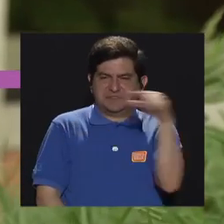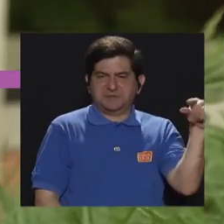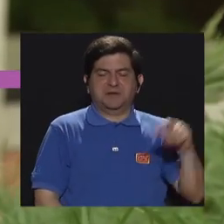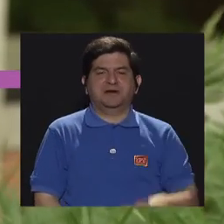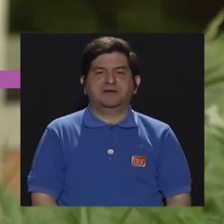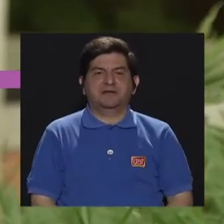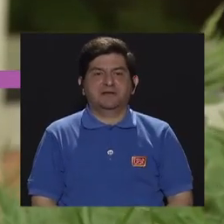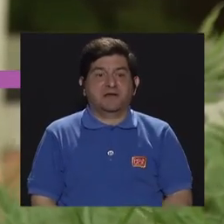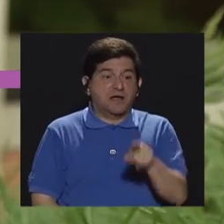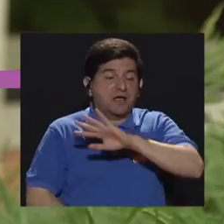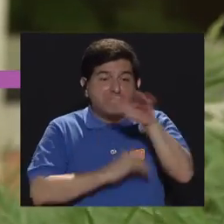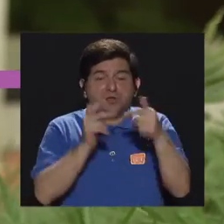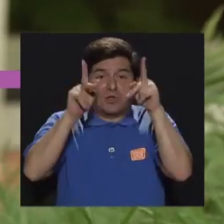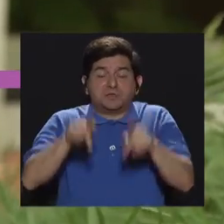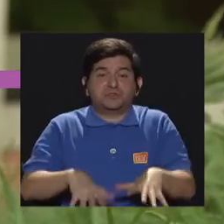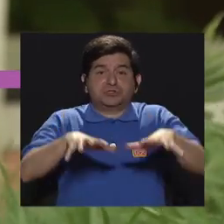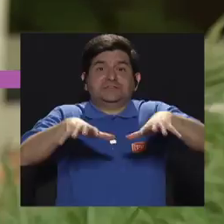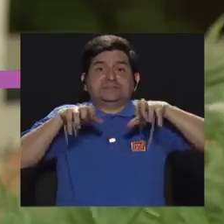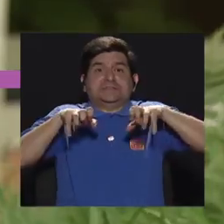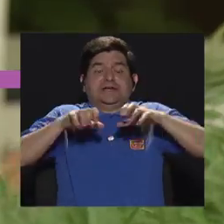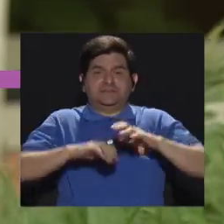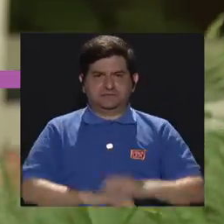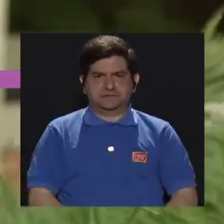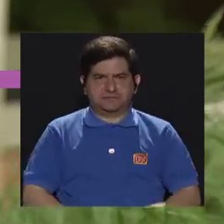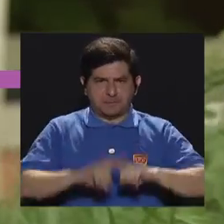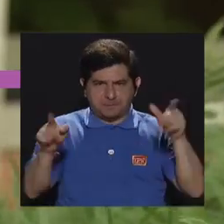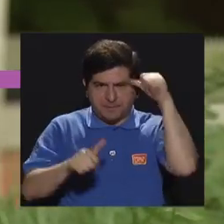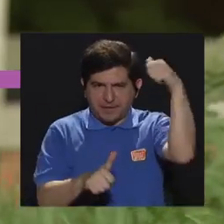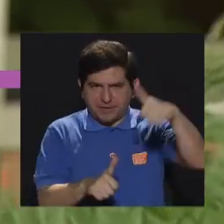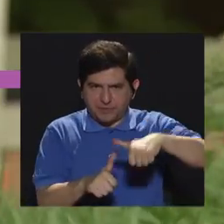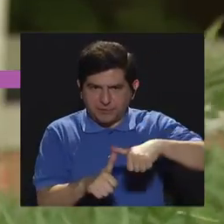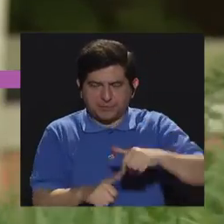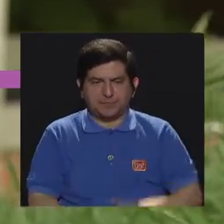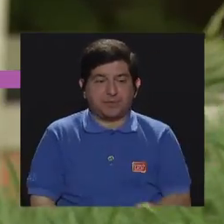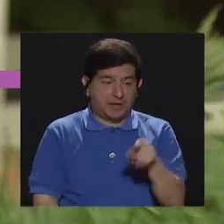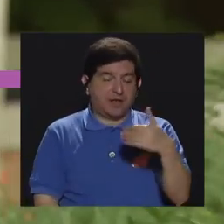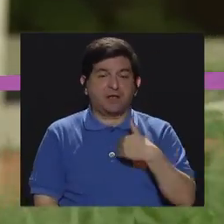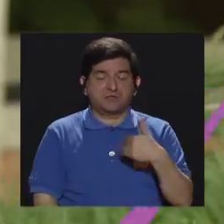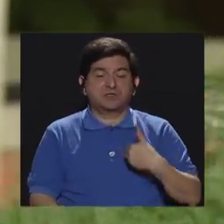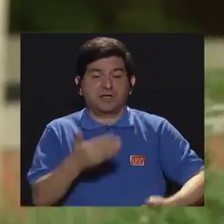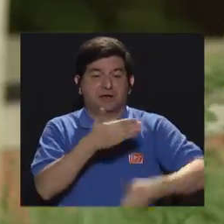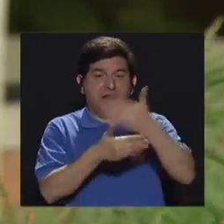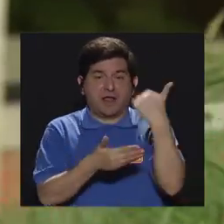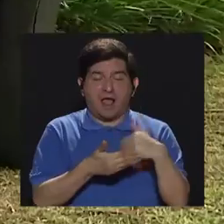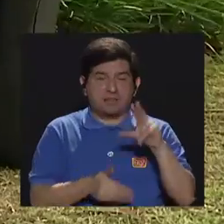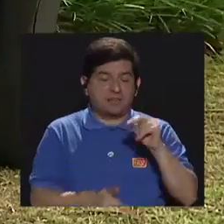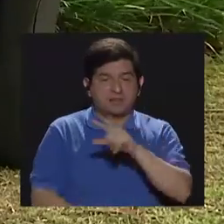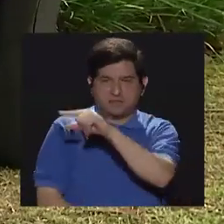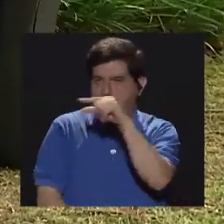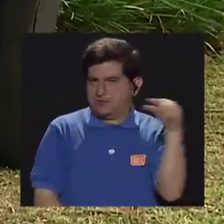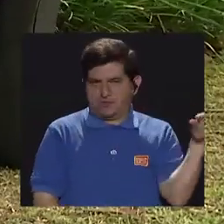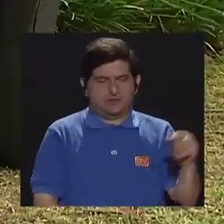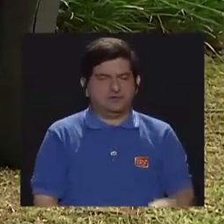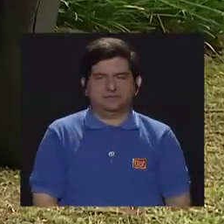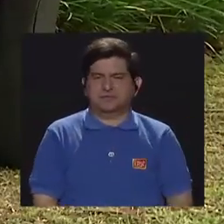esa semana de exámenes es cuando todo el mundo está estresado, ¿verdad? Pero hay que tomar en cuenta que eso tiene que ser antes, no en esa semana en donde realmente